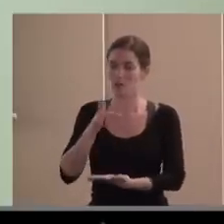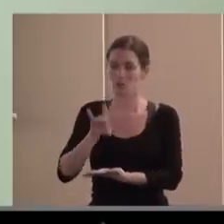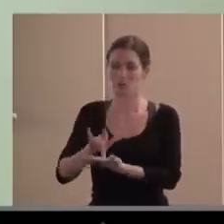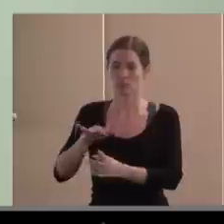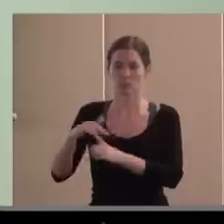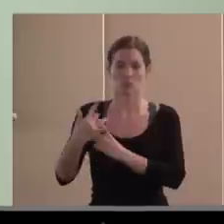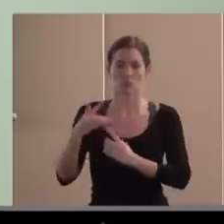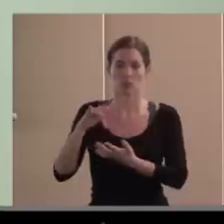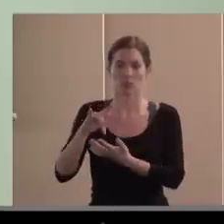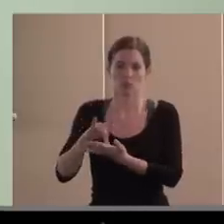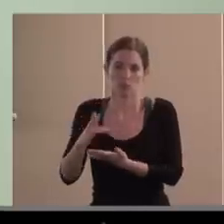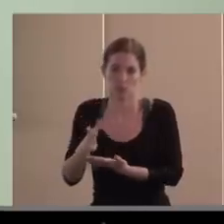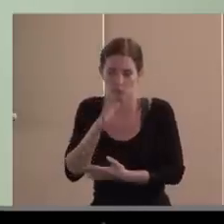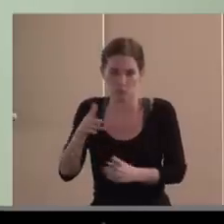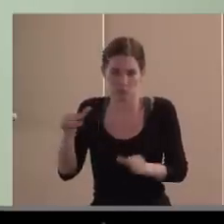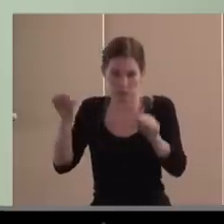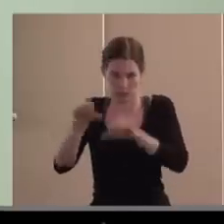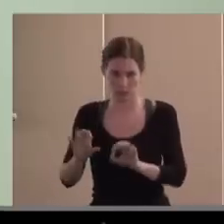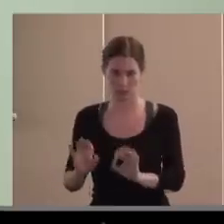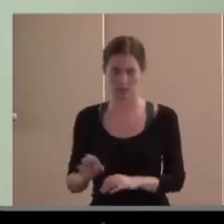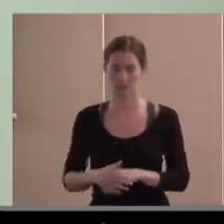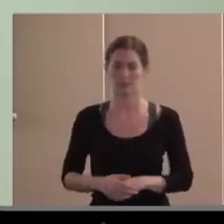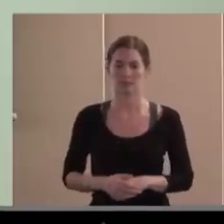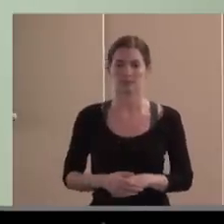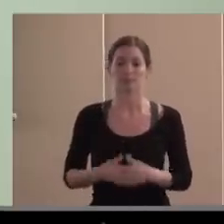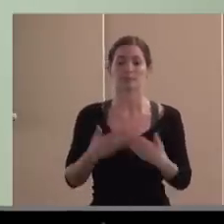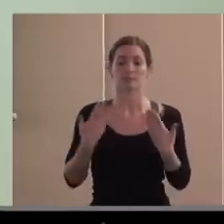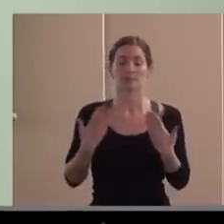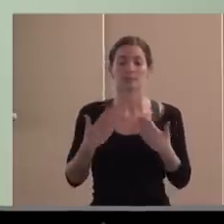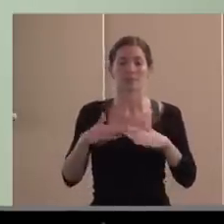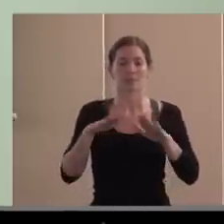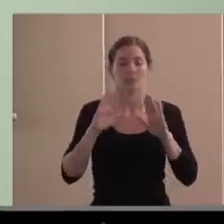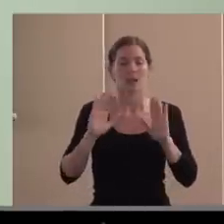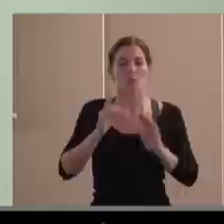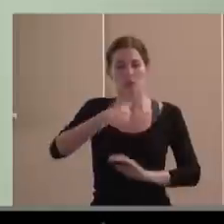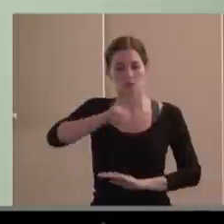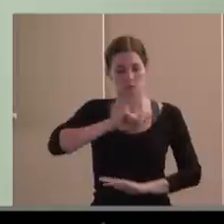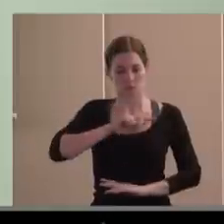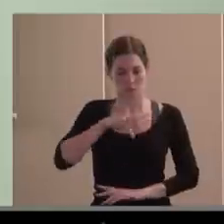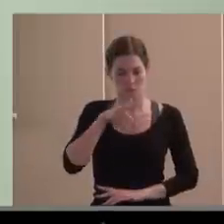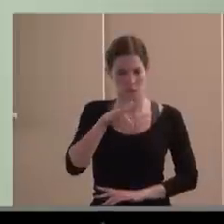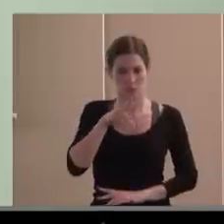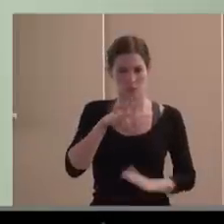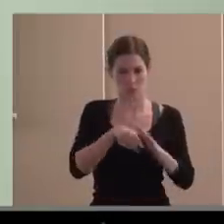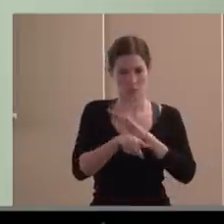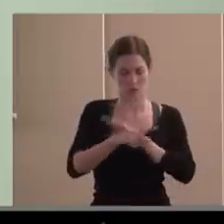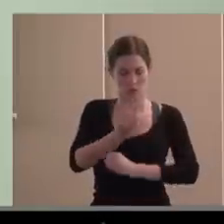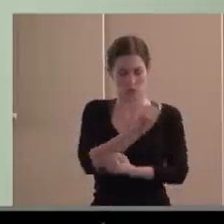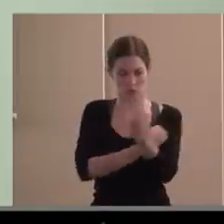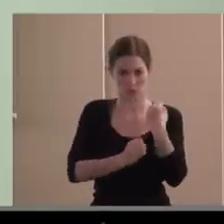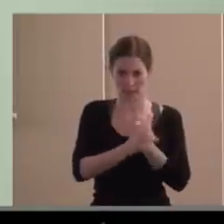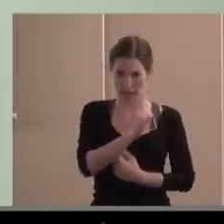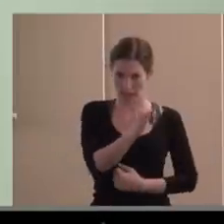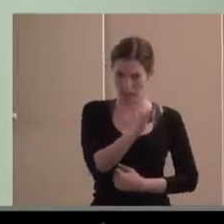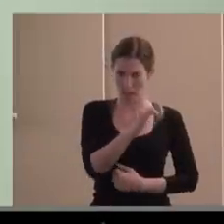crisis. Pero incluso, estando legitimados para operar económicamente, creo que tendríamos que ponernos